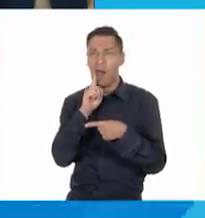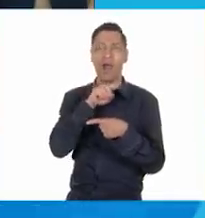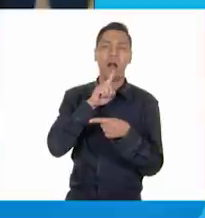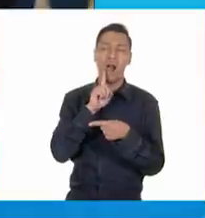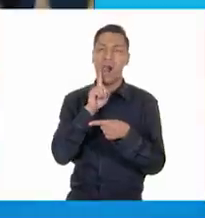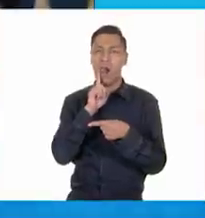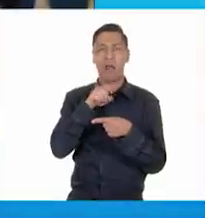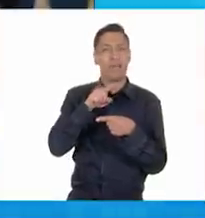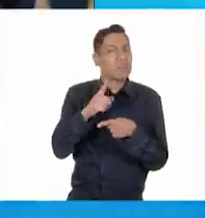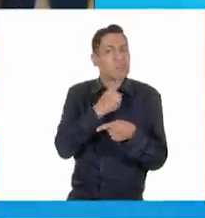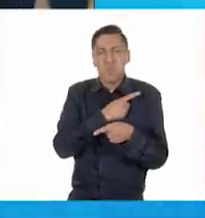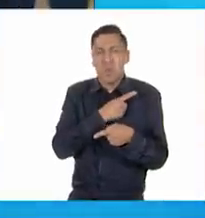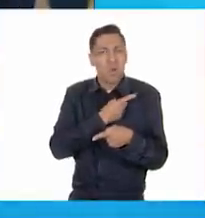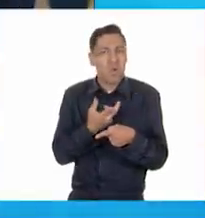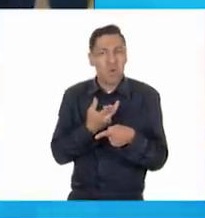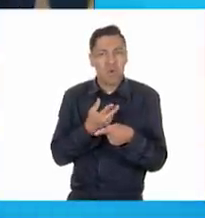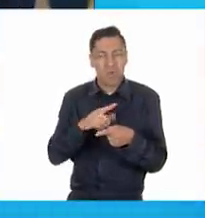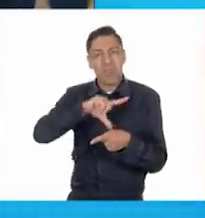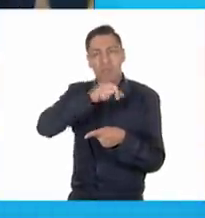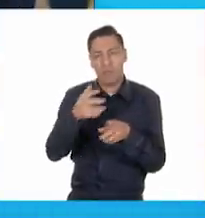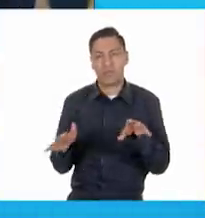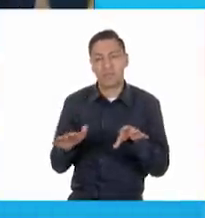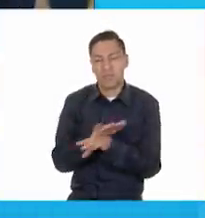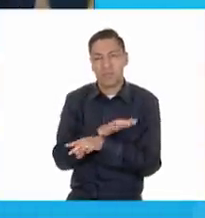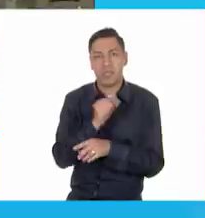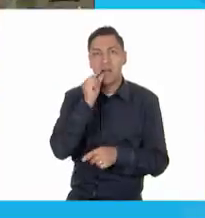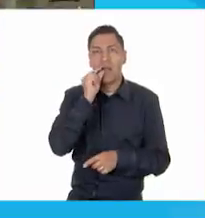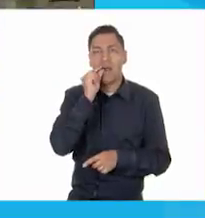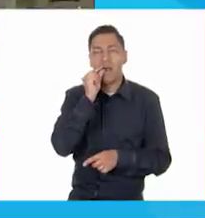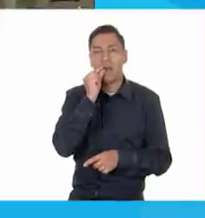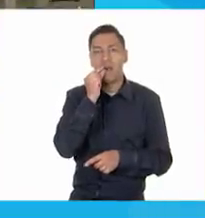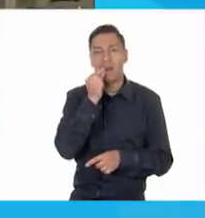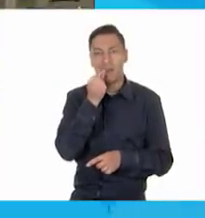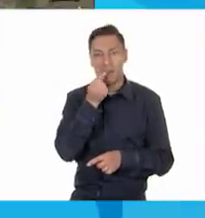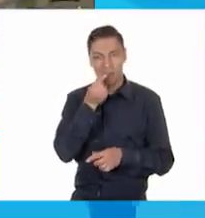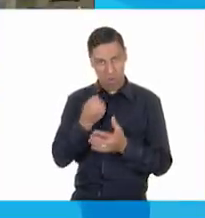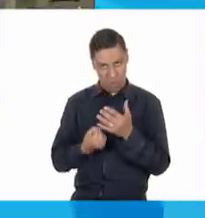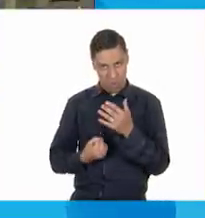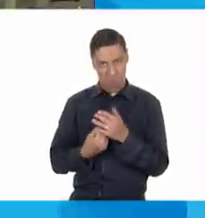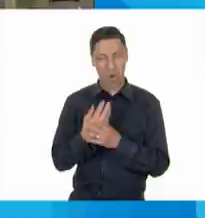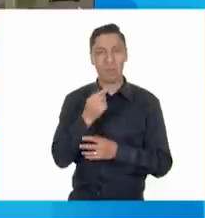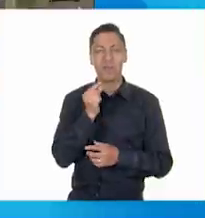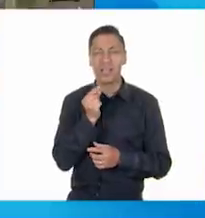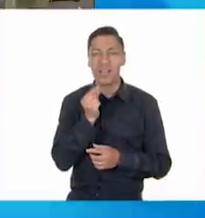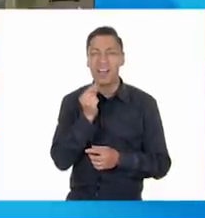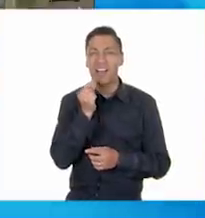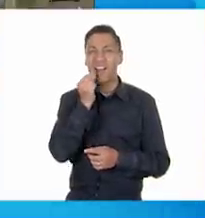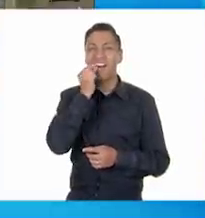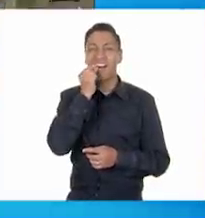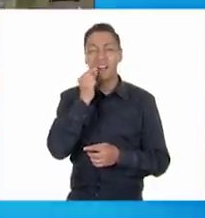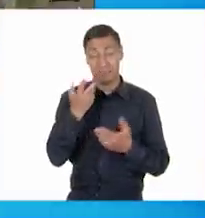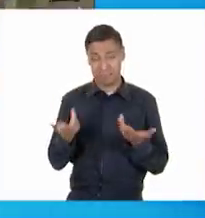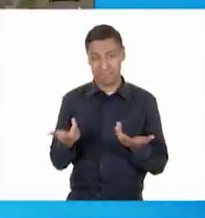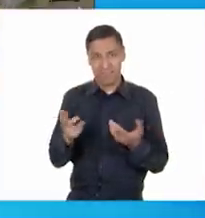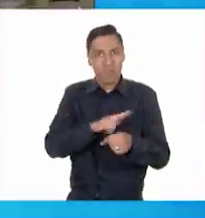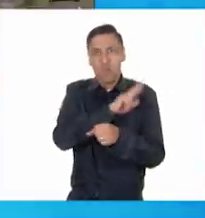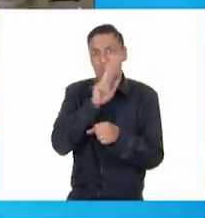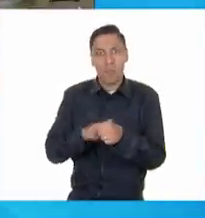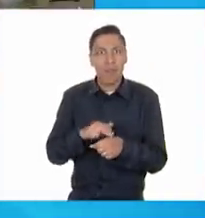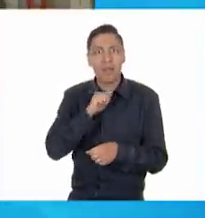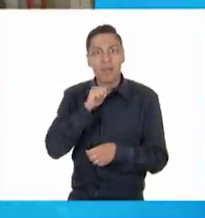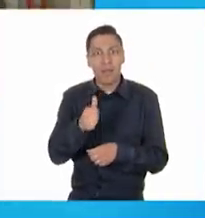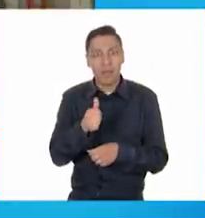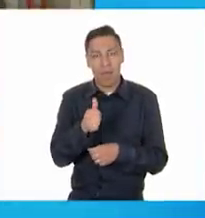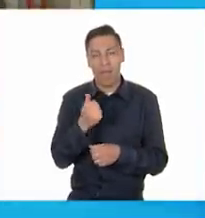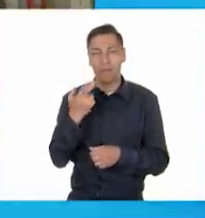qué hacemos si pasa mucho tiempo y aún no se cae de forma natural, doctor? Bueno, entonces es momento de ir con un dentista para que lo